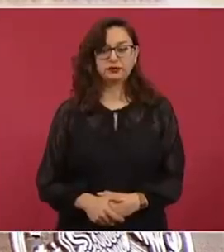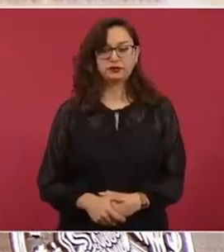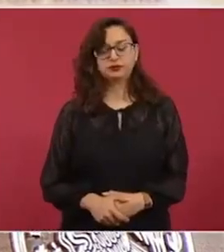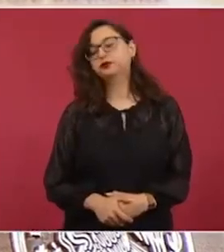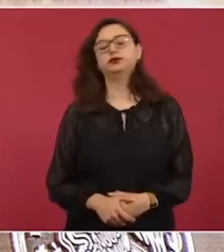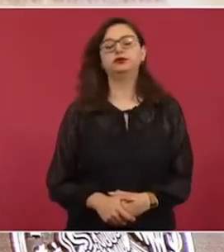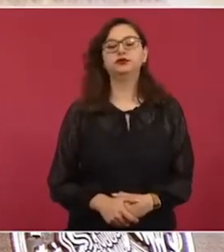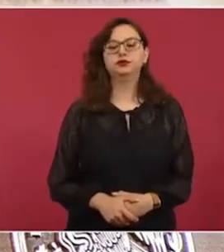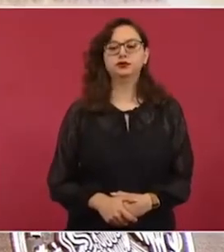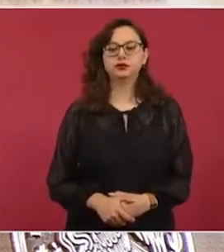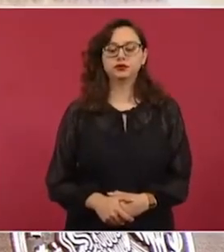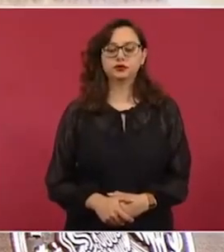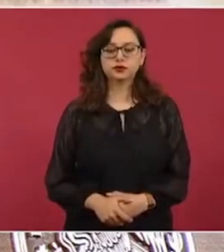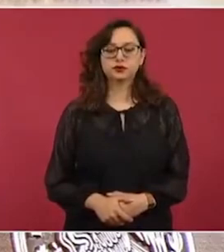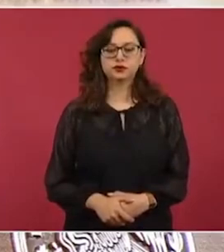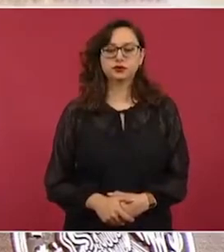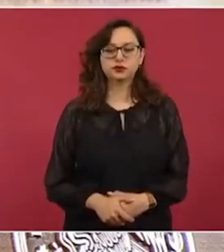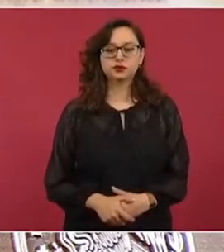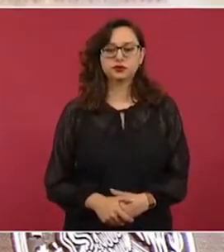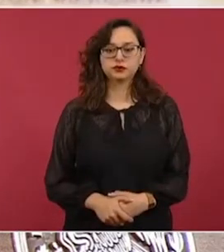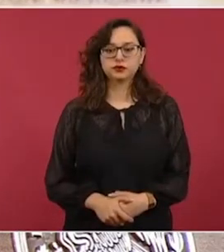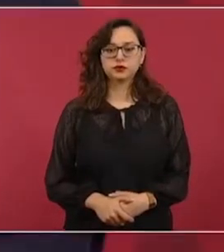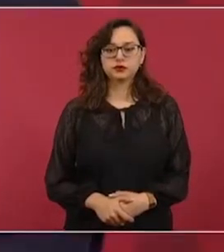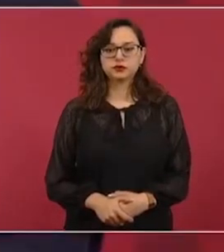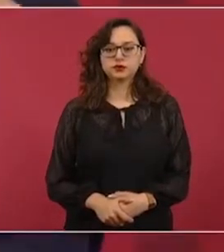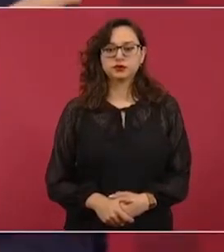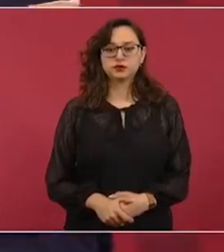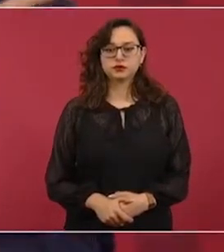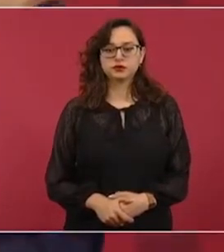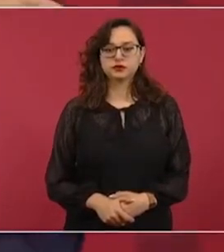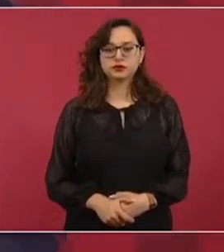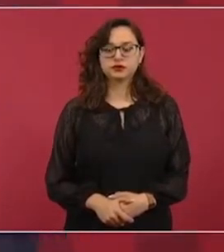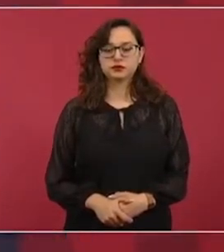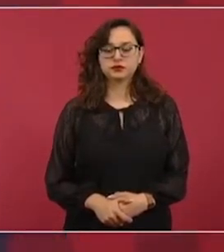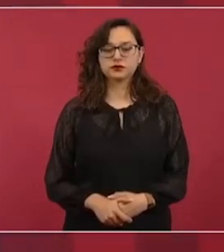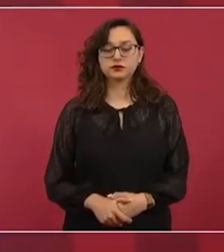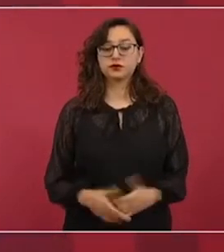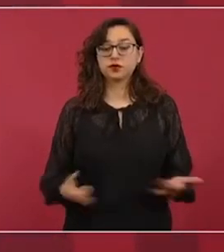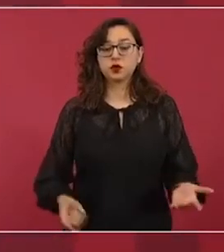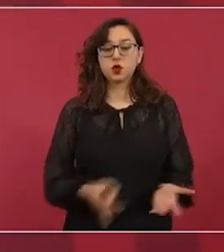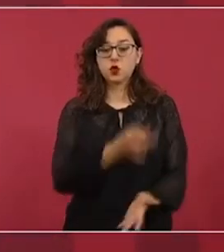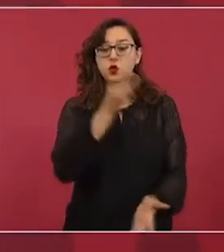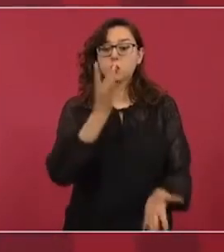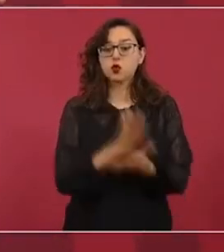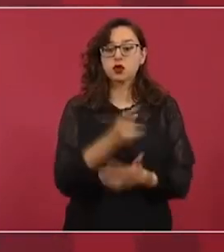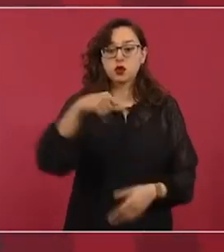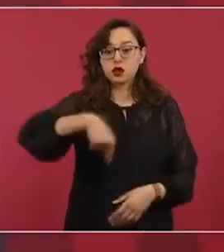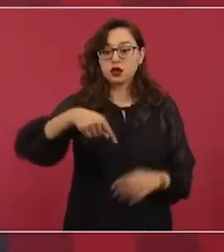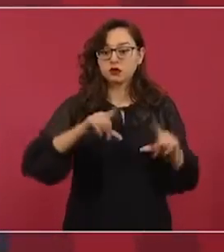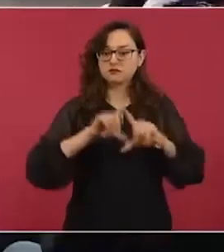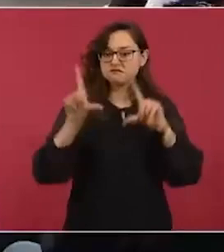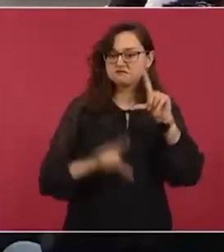no sólo es el Reforma o el Universal.